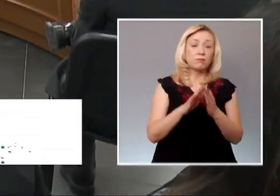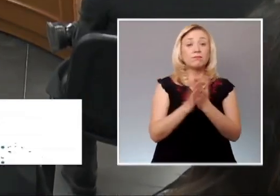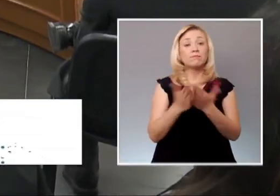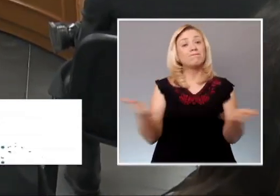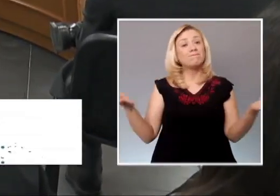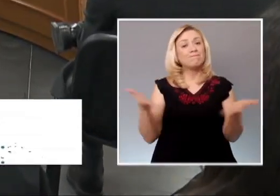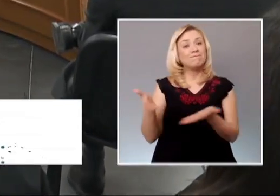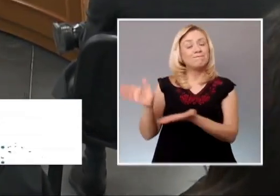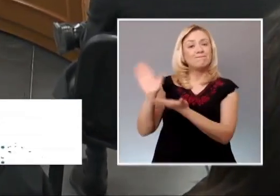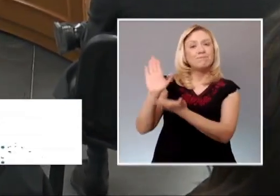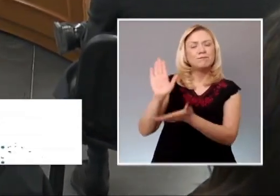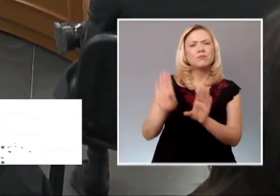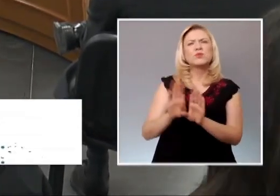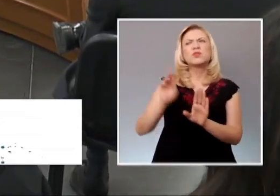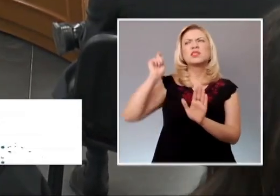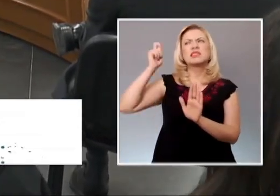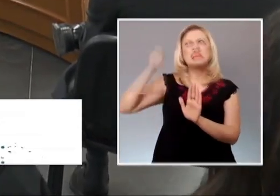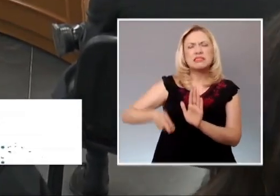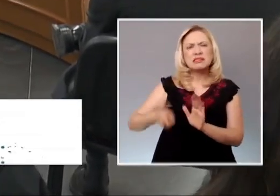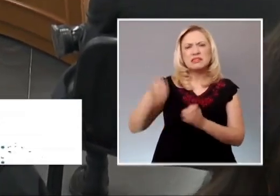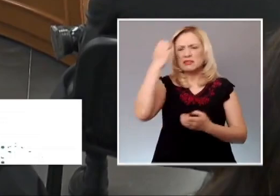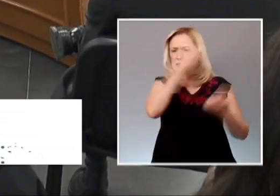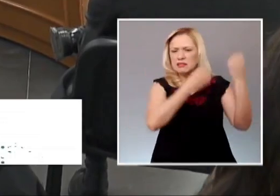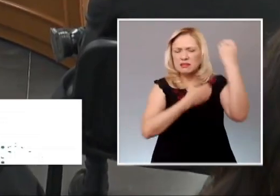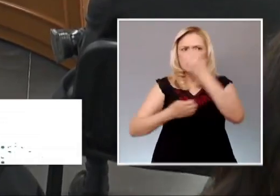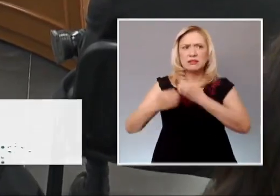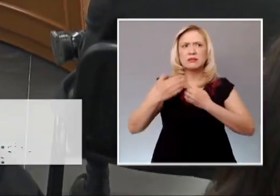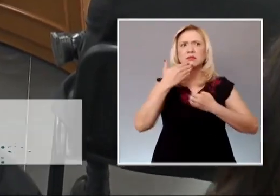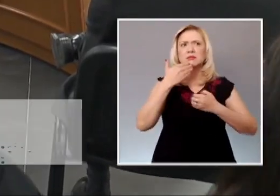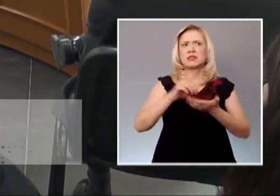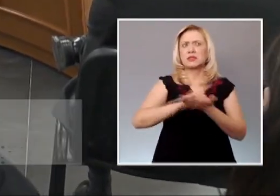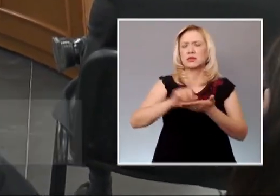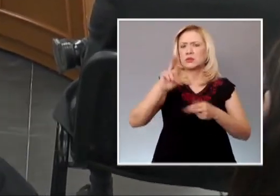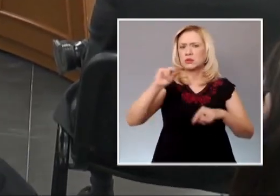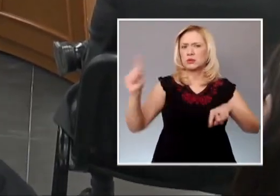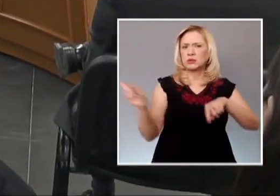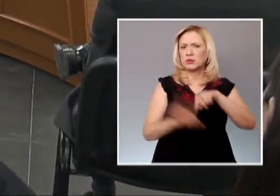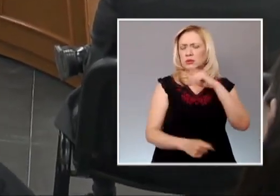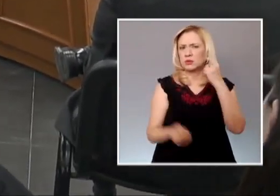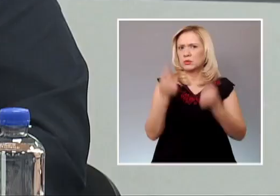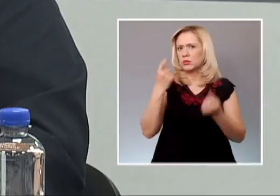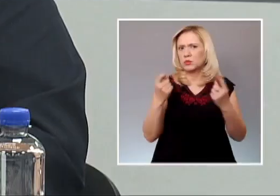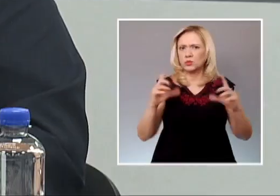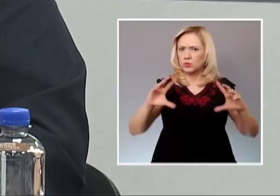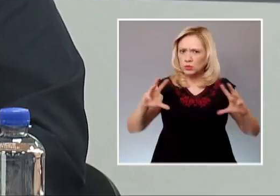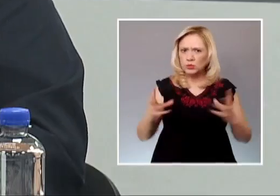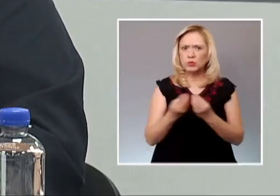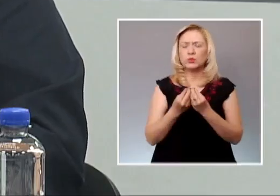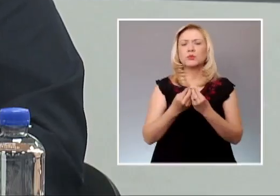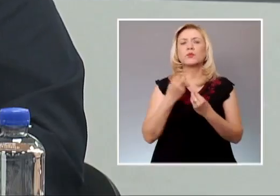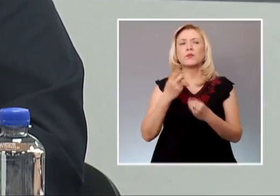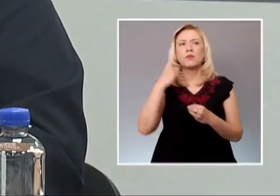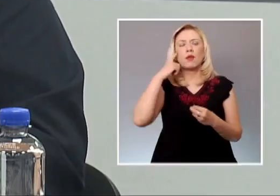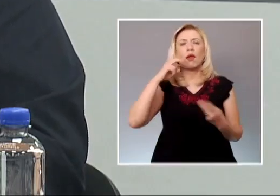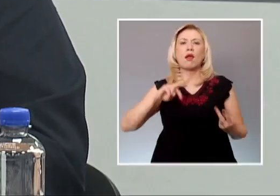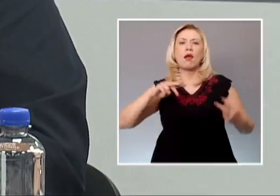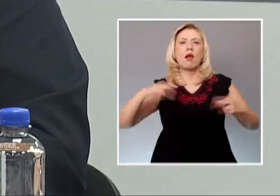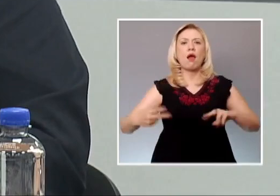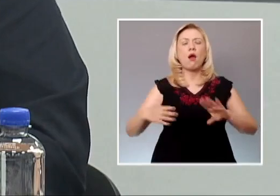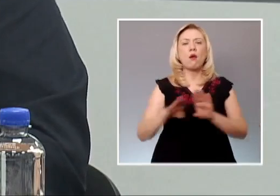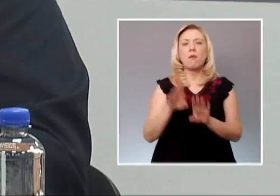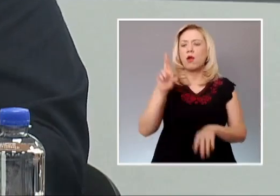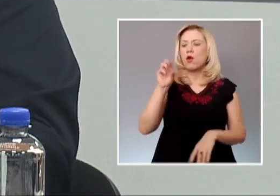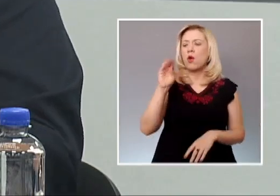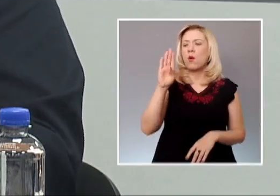proporcionalidad, análisis crítica y metodologías de adjudicación alternativas al modelo de Robert Alexey,